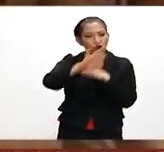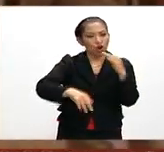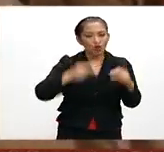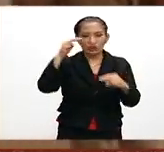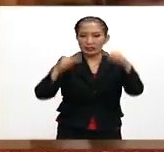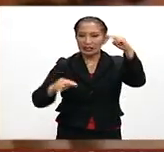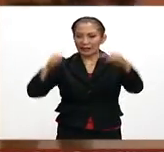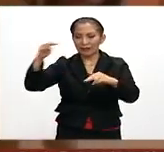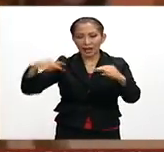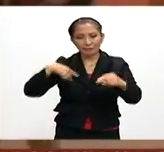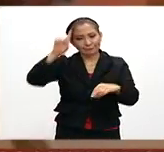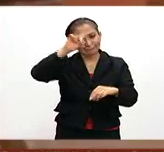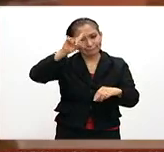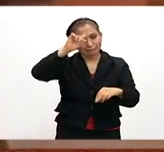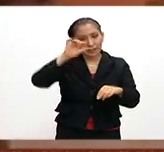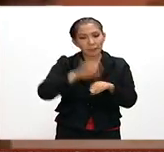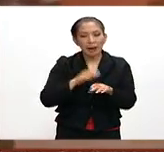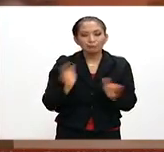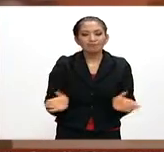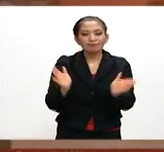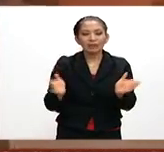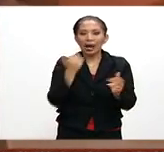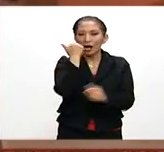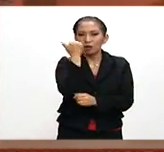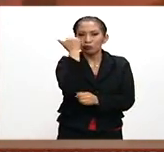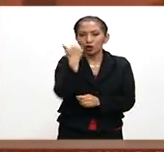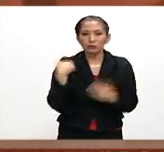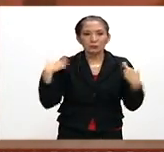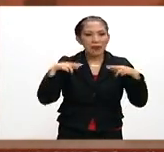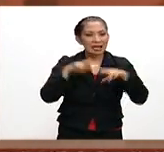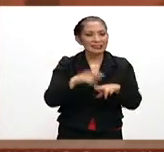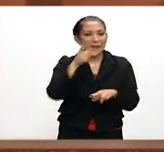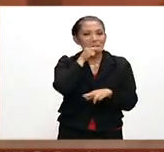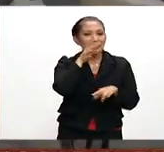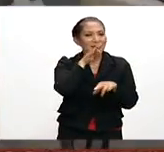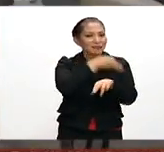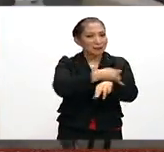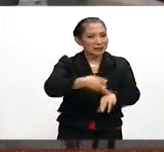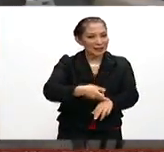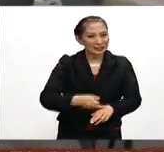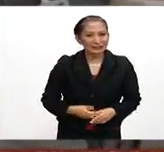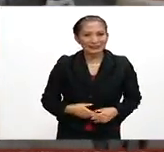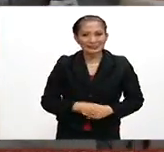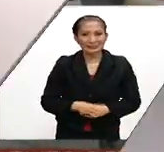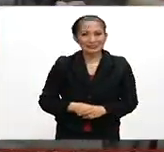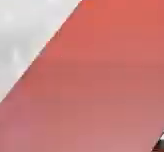los niveles y los principales promotores serán los alumnos, maestros y padres de familia.